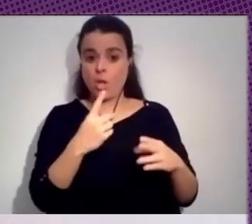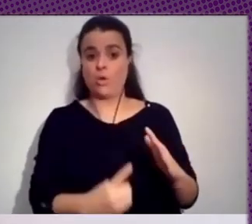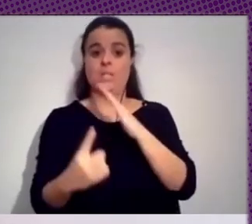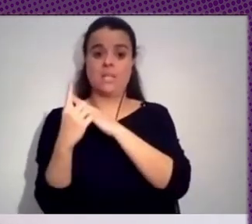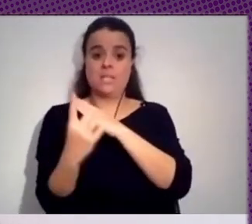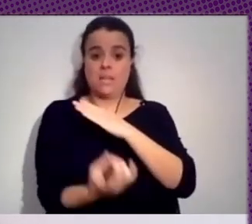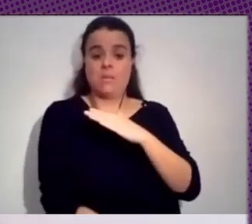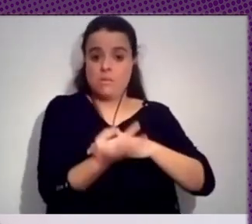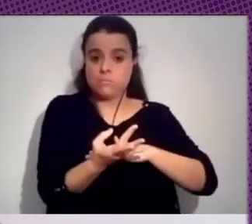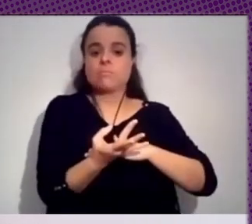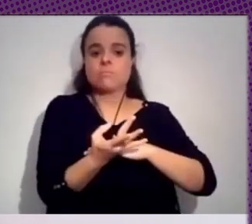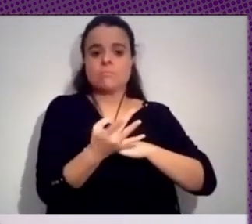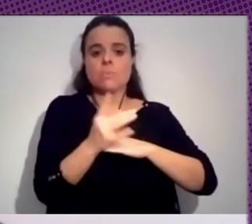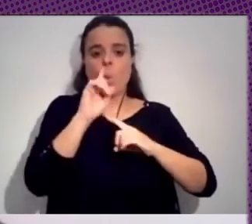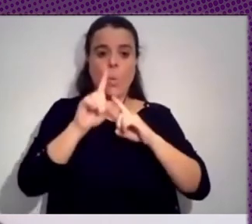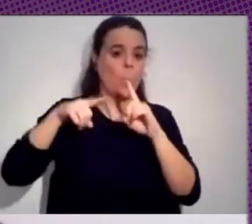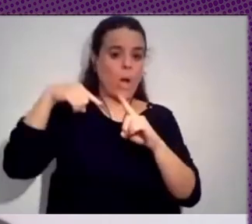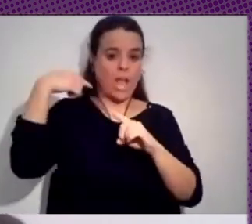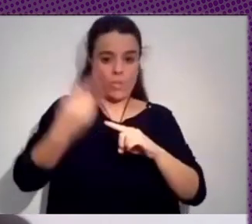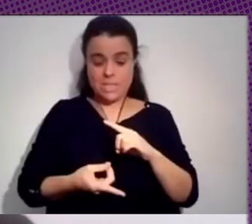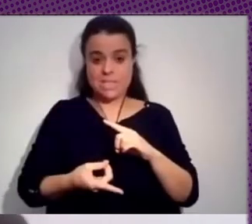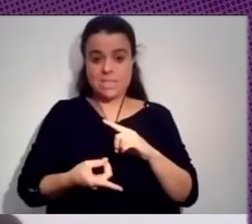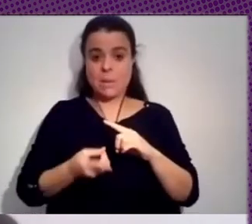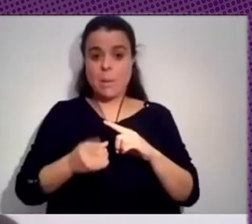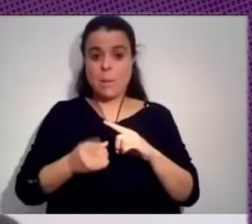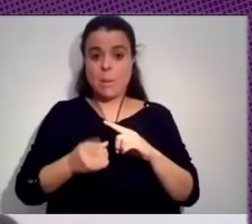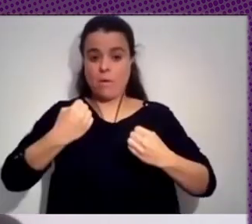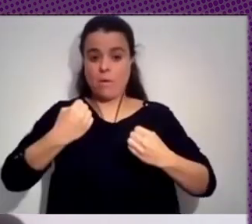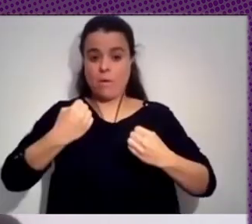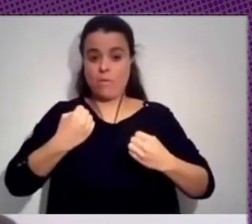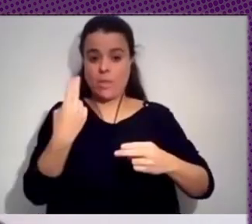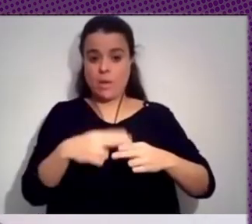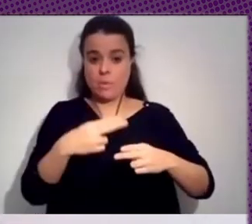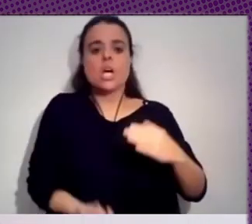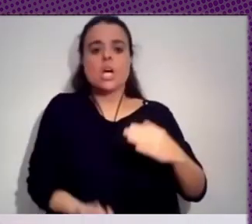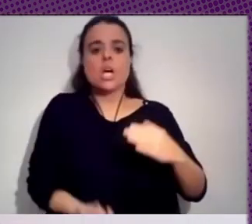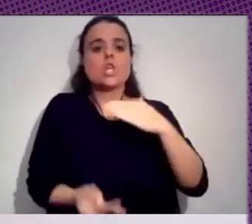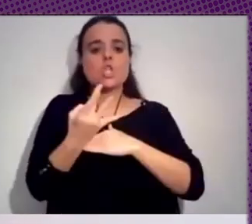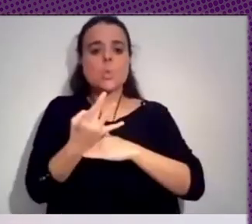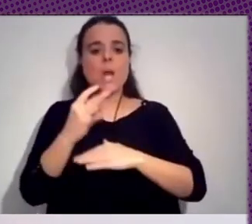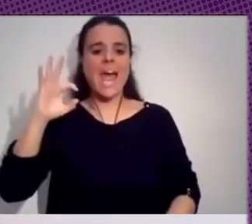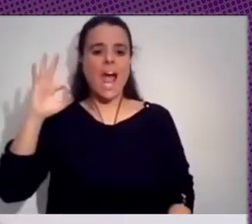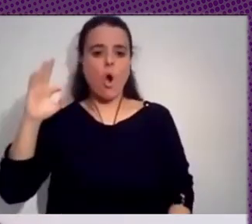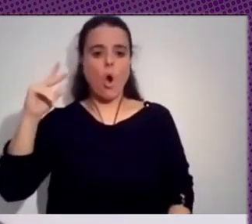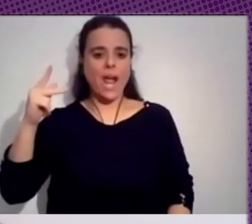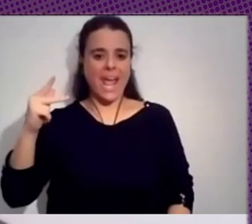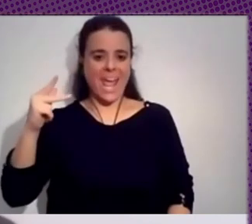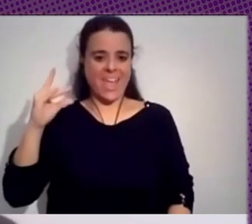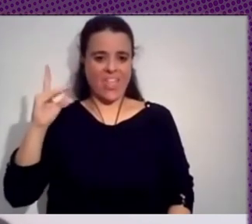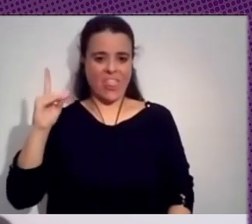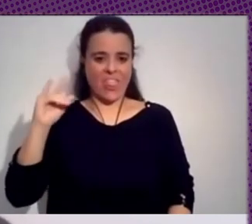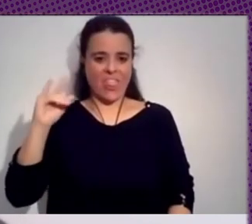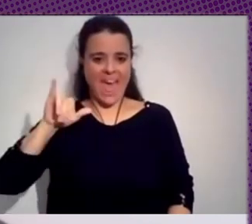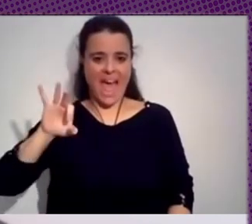existencia era primera fuerza política se creó un diario llamado Ok Diario que para mí es un el paradigma de este tipo